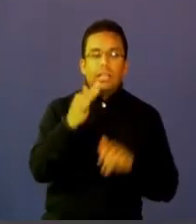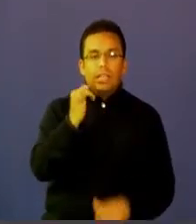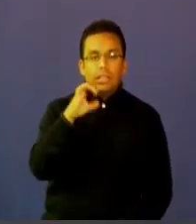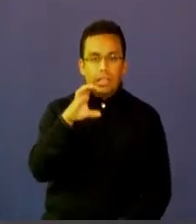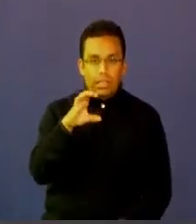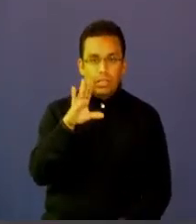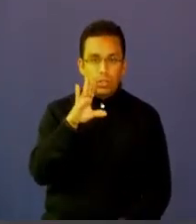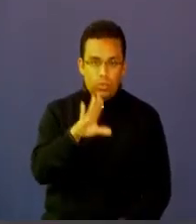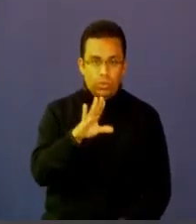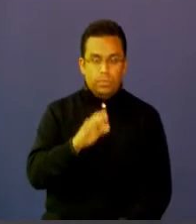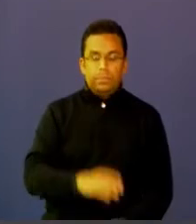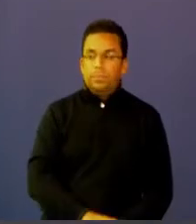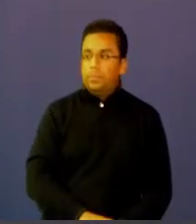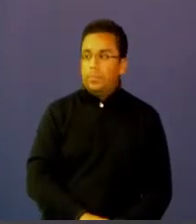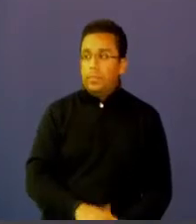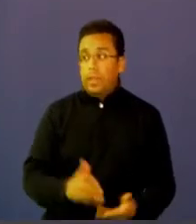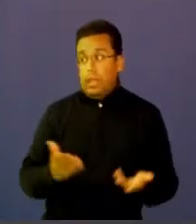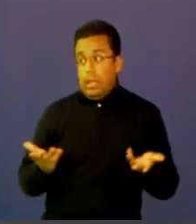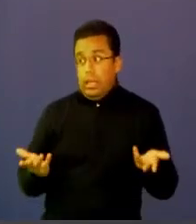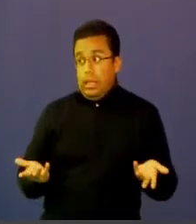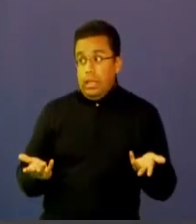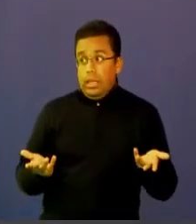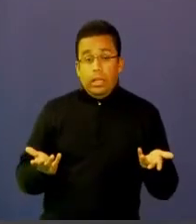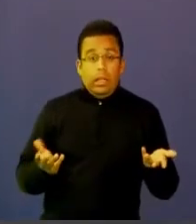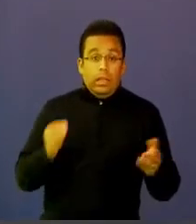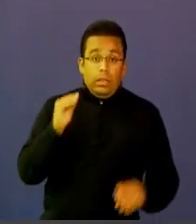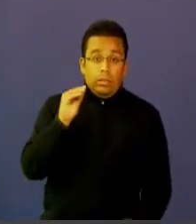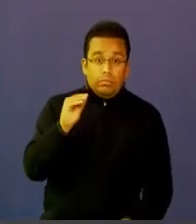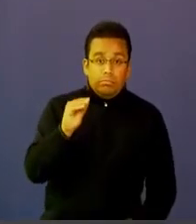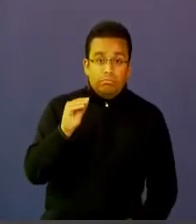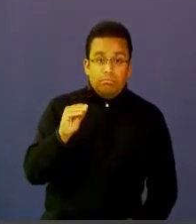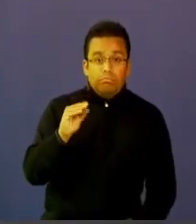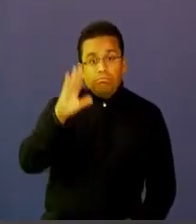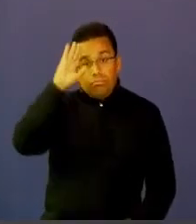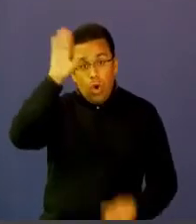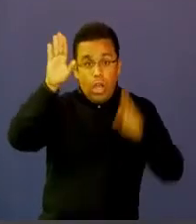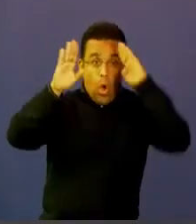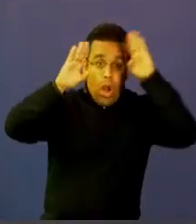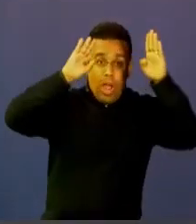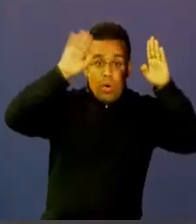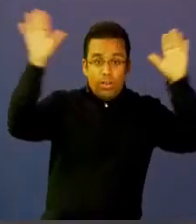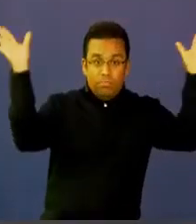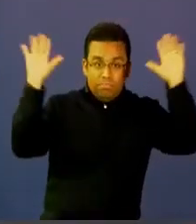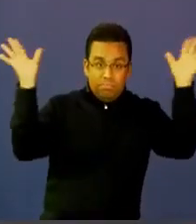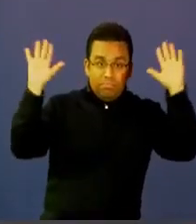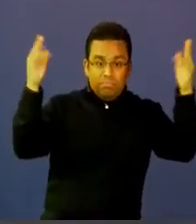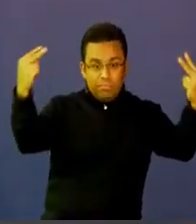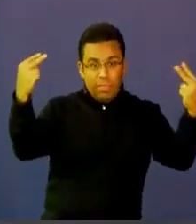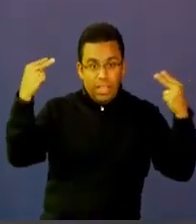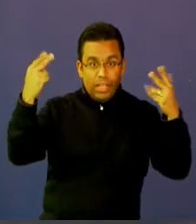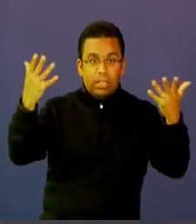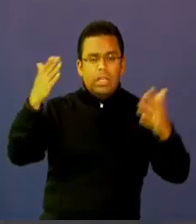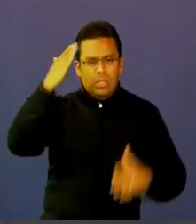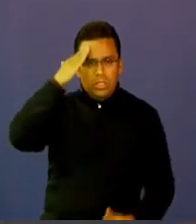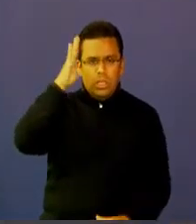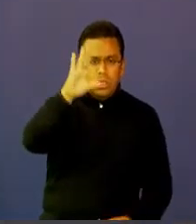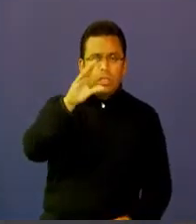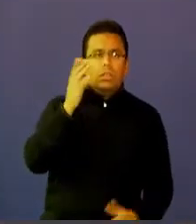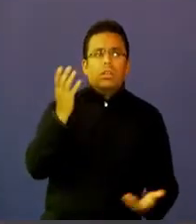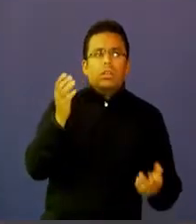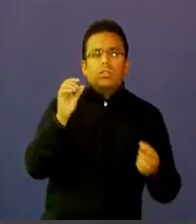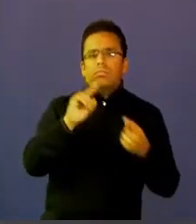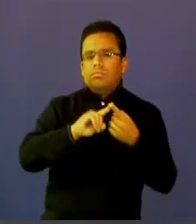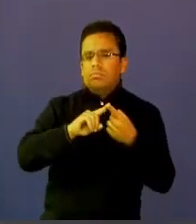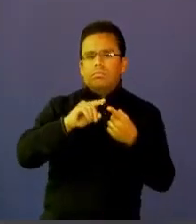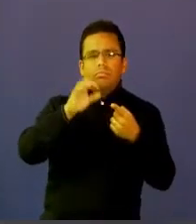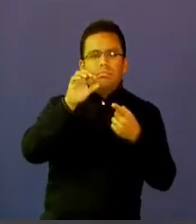entonces pues de esta manera saludos a todos los que nos están viendo sabemos que están desde Curití desde